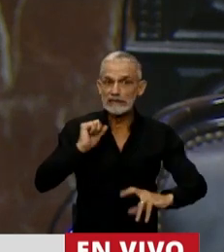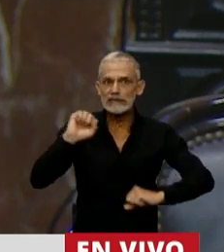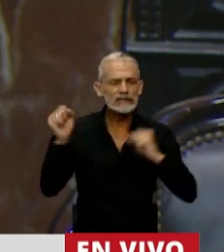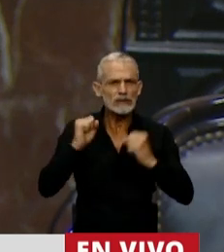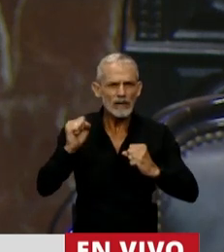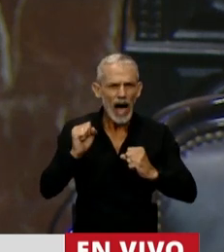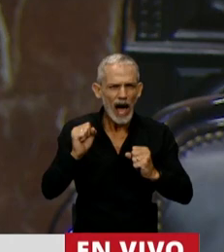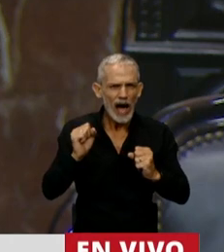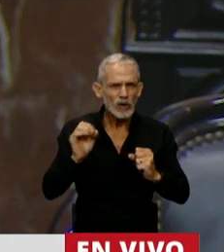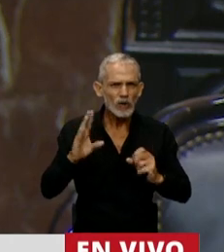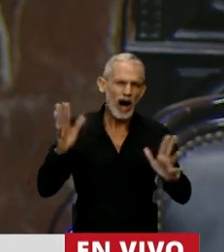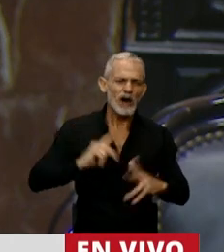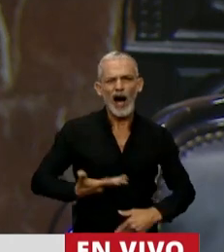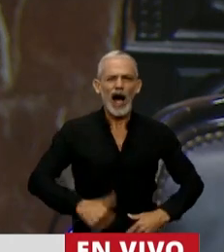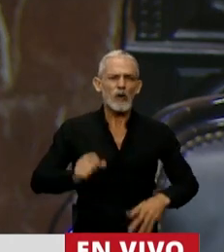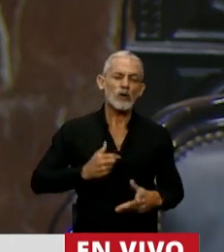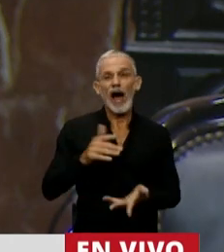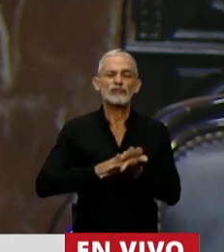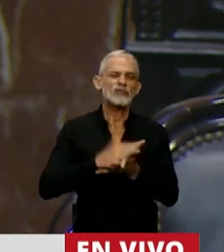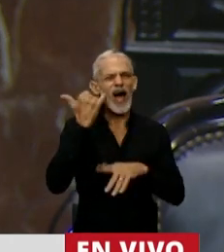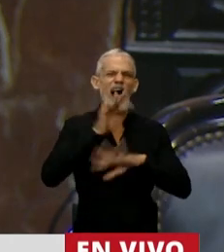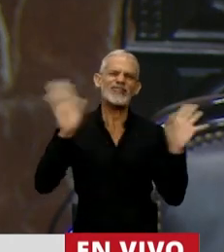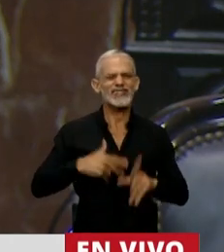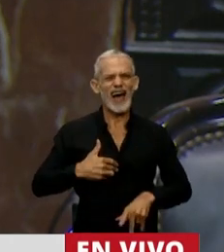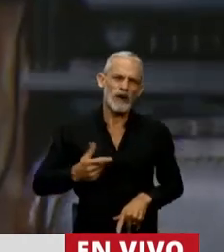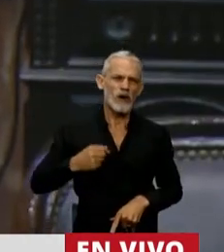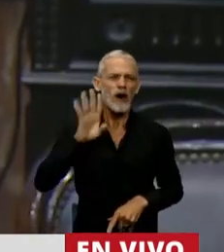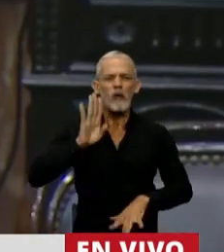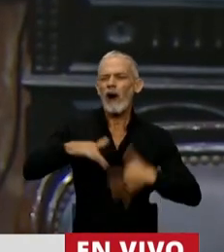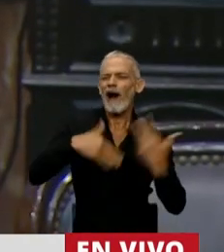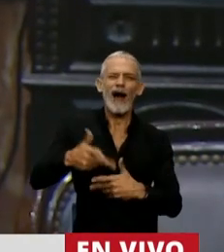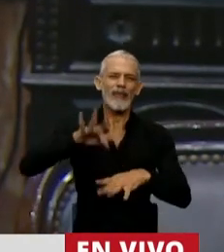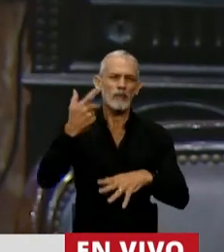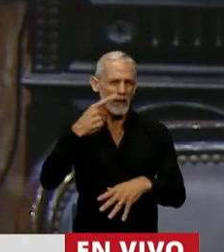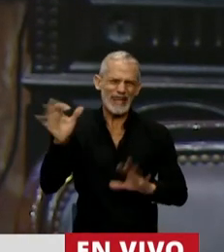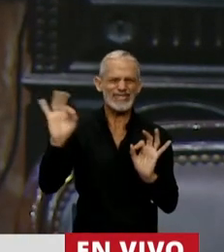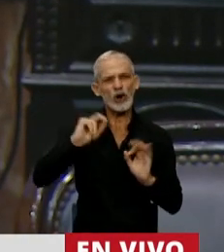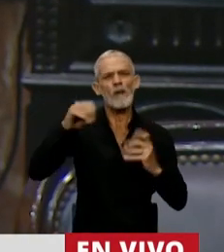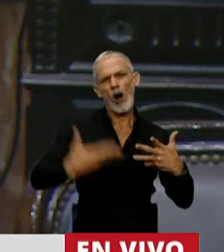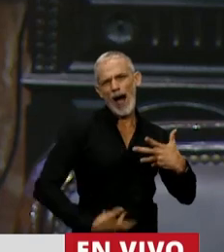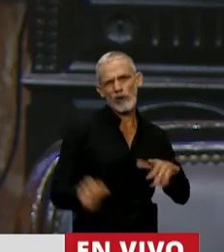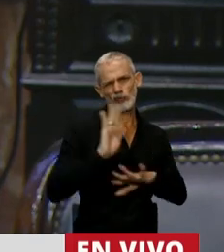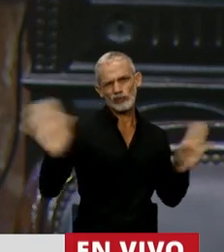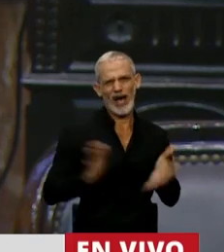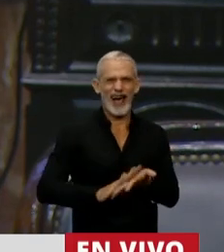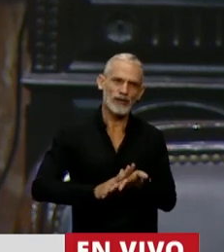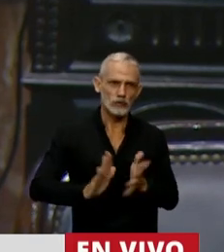Nadie usa el aborto como método anticonceptivo. Por favor, pensemos,